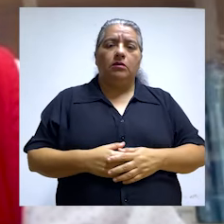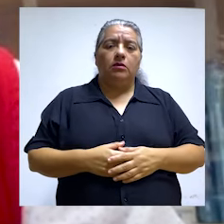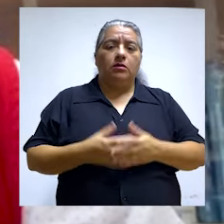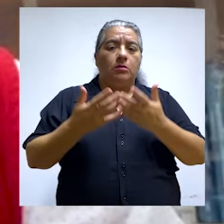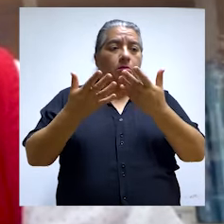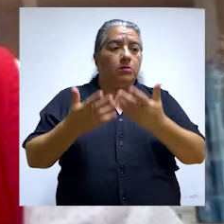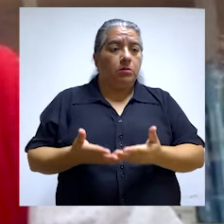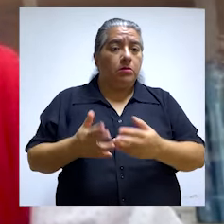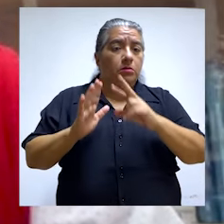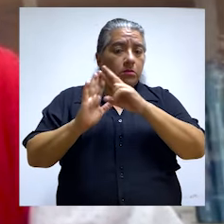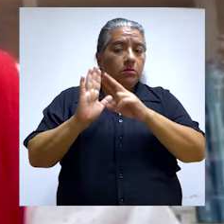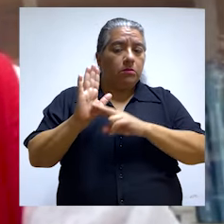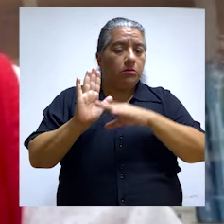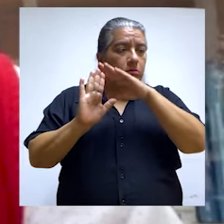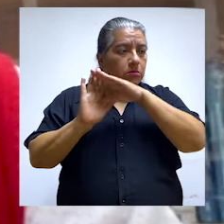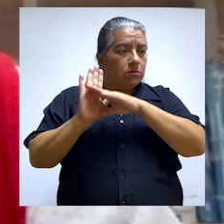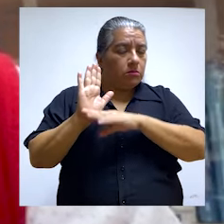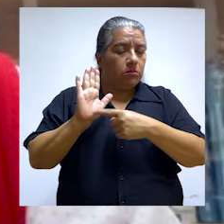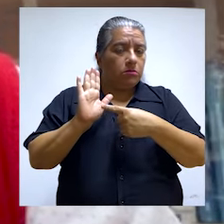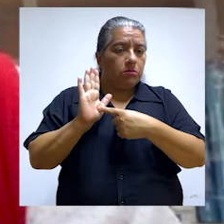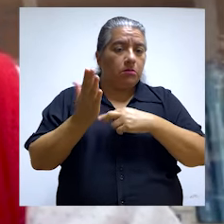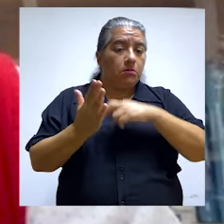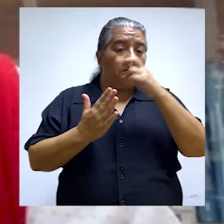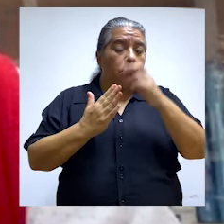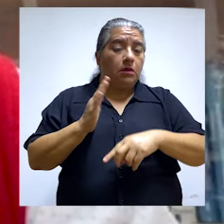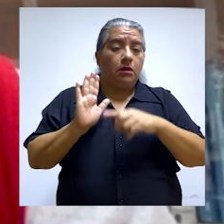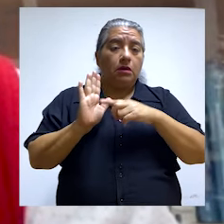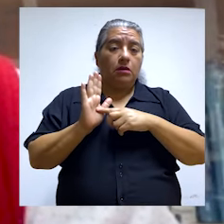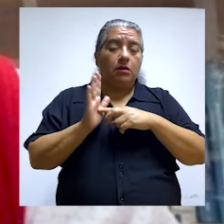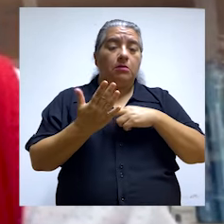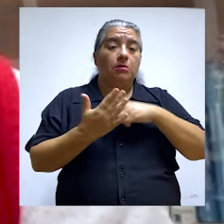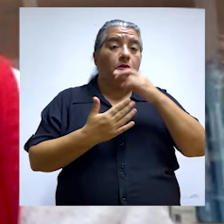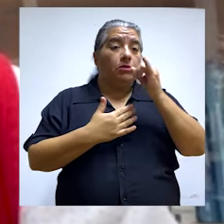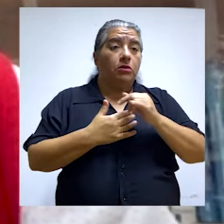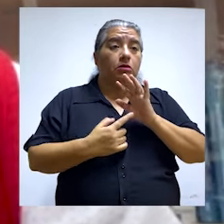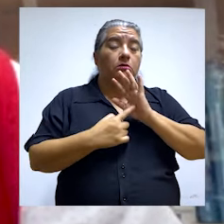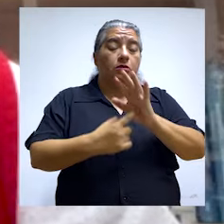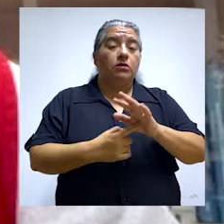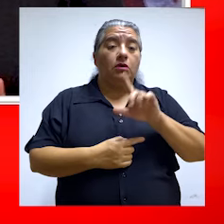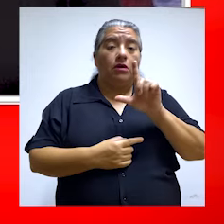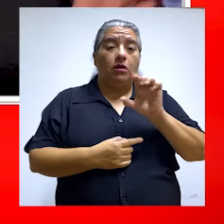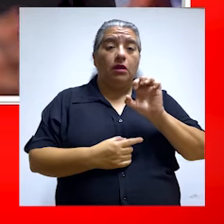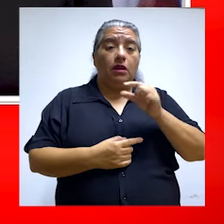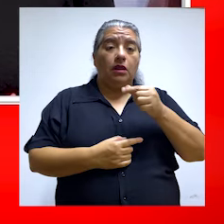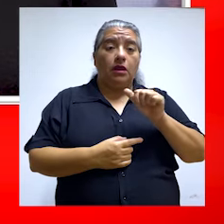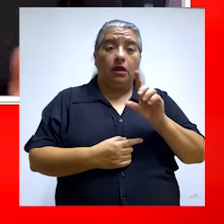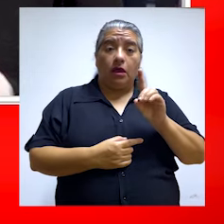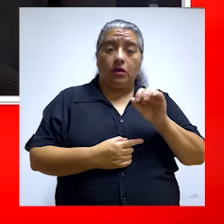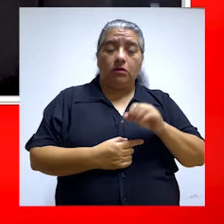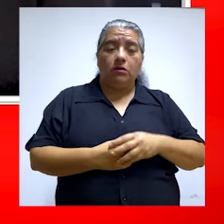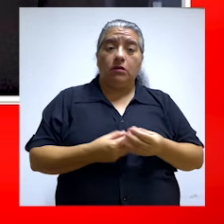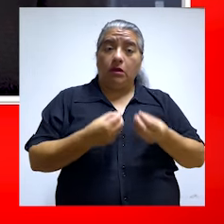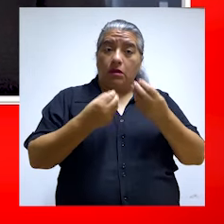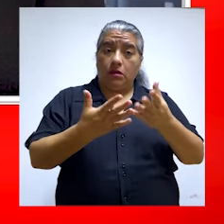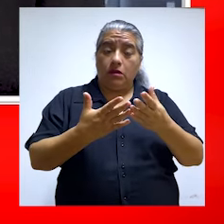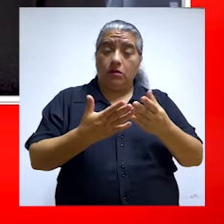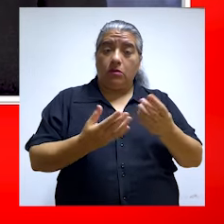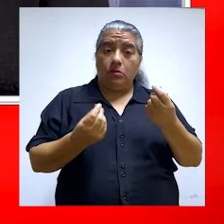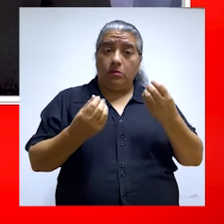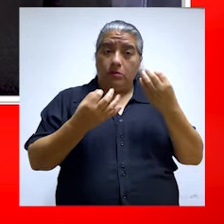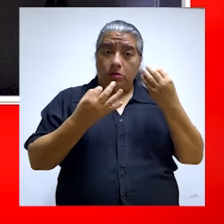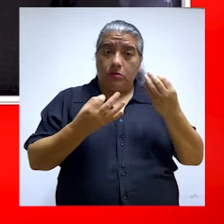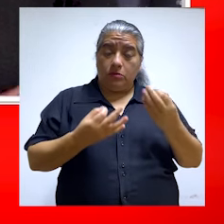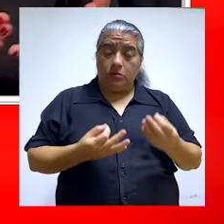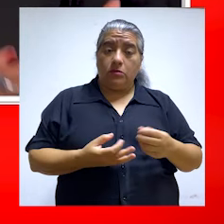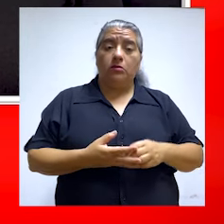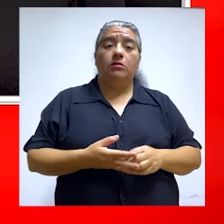Juegos Bolivarianos, tal cual está en el plan maestro elaborado por el proyecto especial legado. El proyecto legado ha destinado un presupuesto